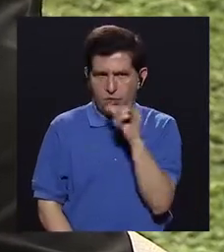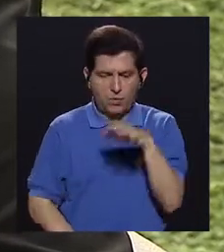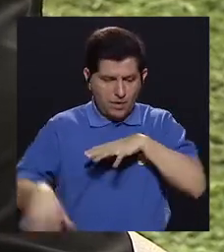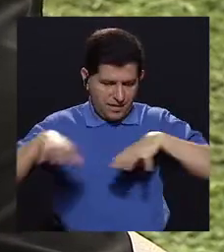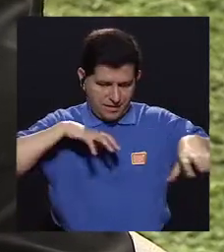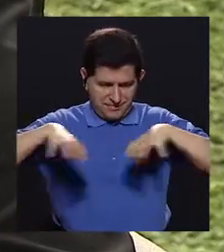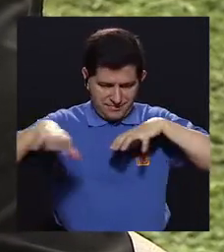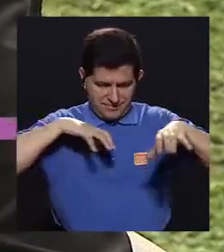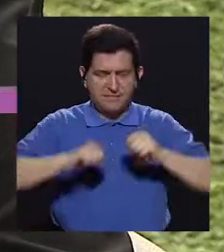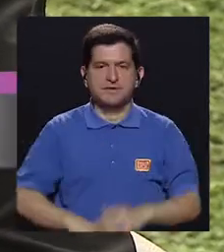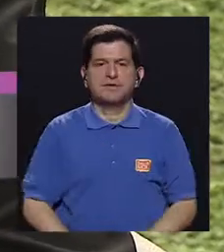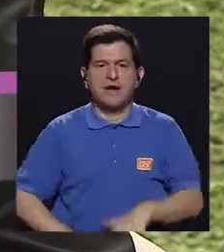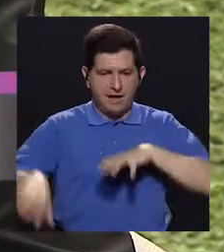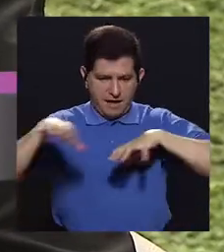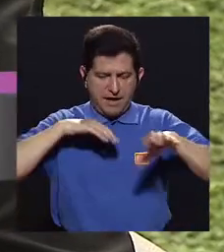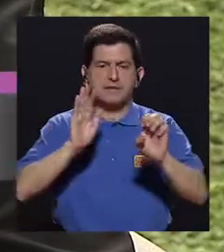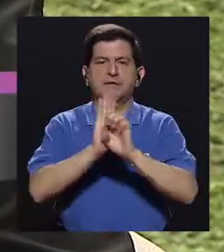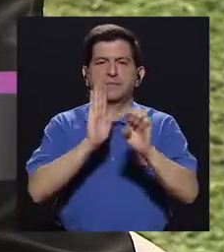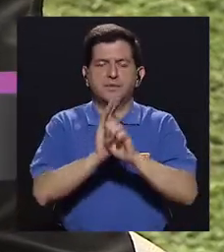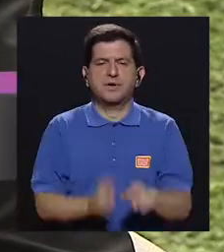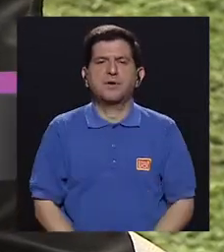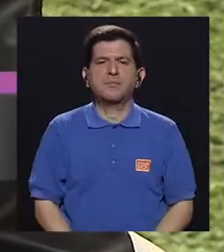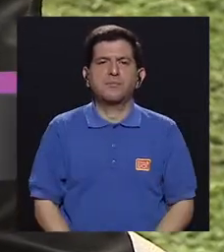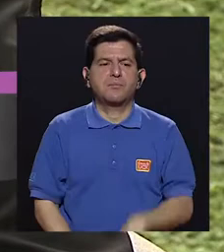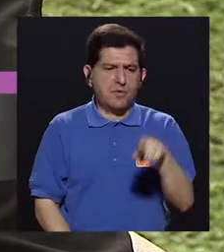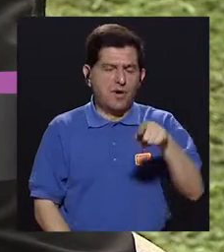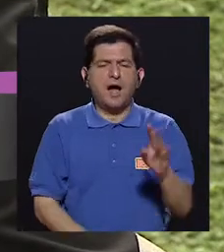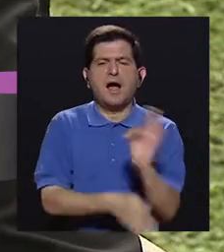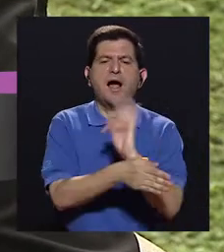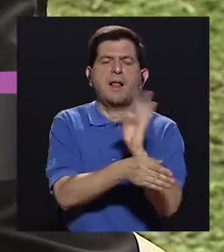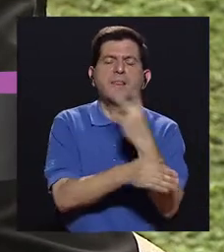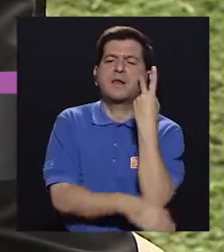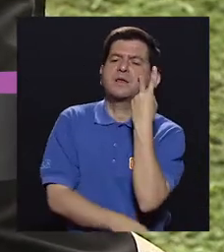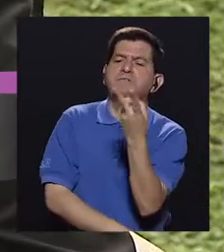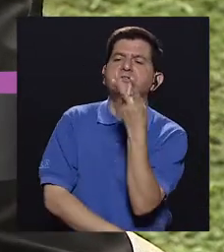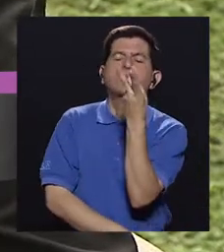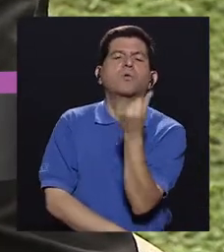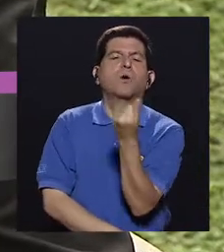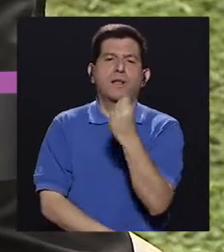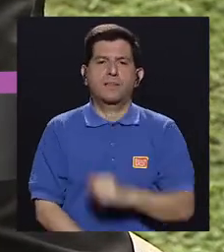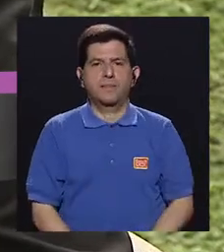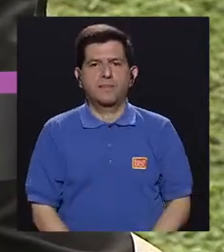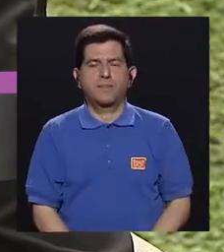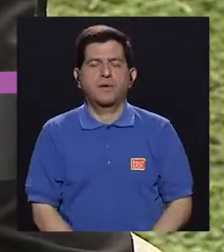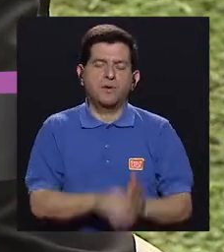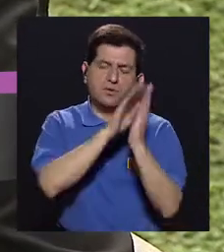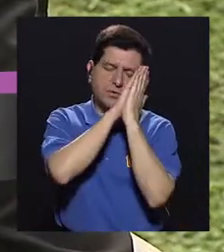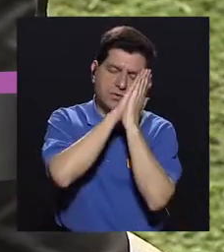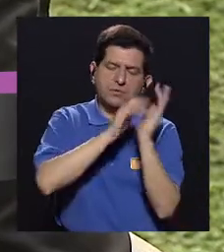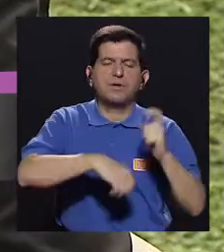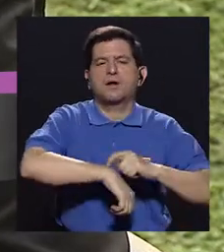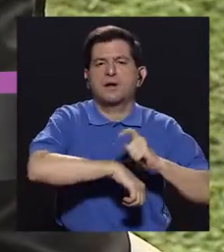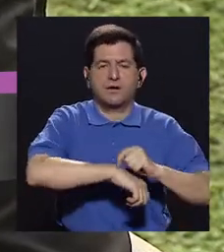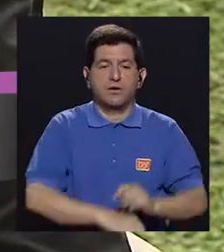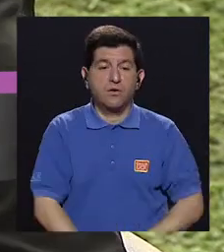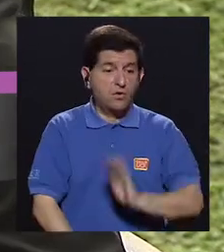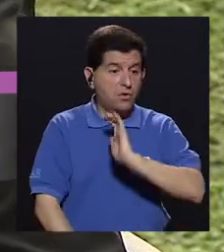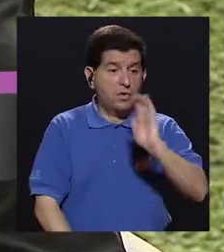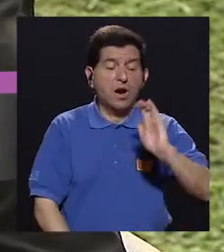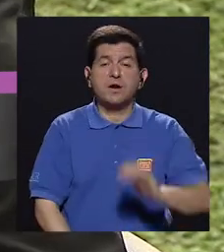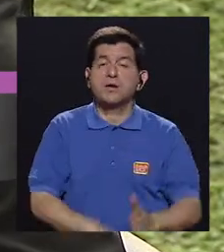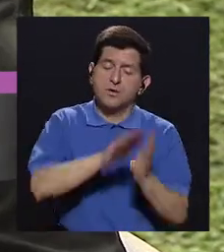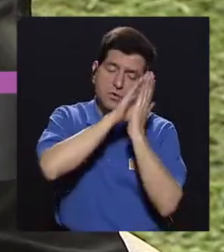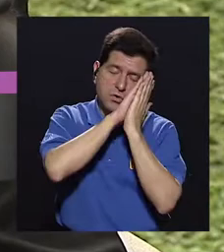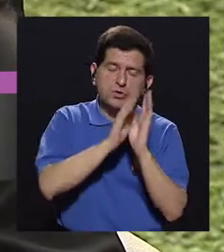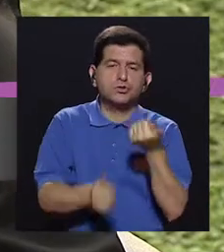también actividades. Actividades, por ejemplo, cuántas horas de televisión, a qué hora se acuesta. Hemos encontrado